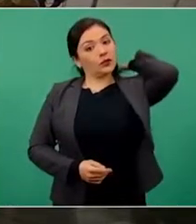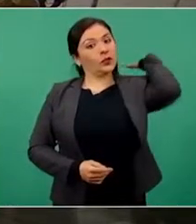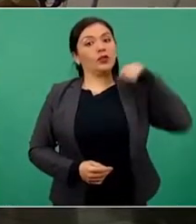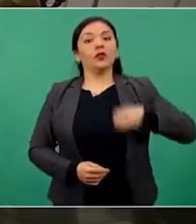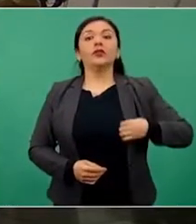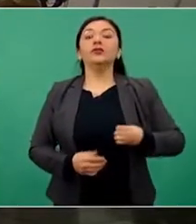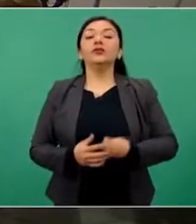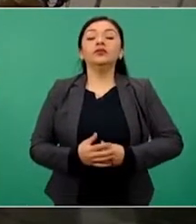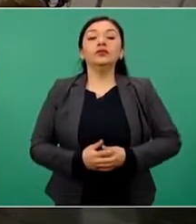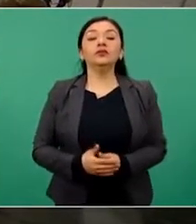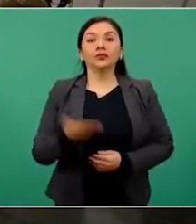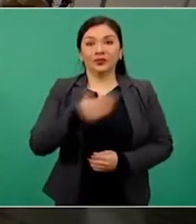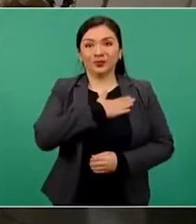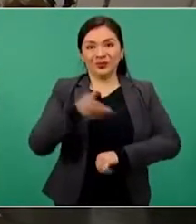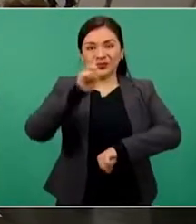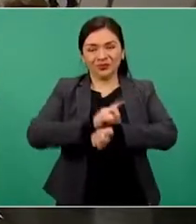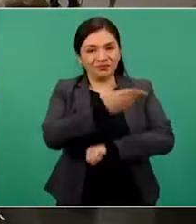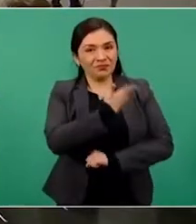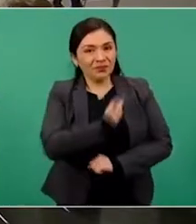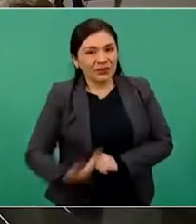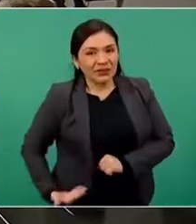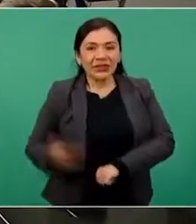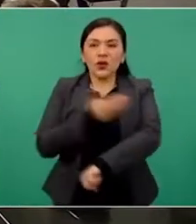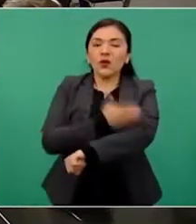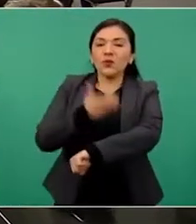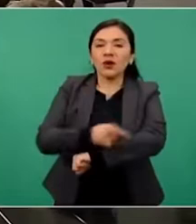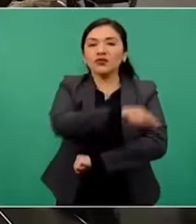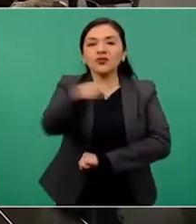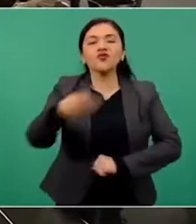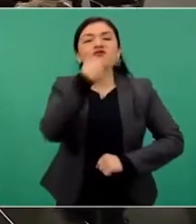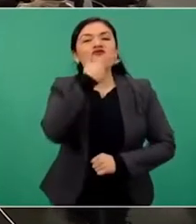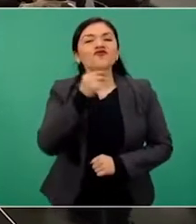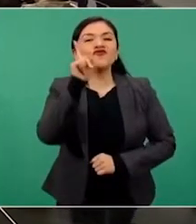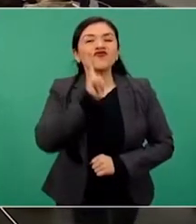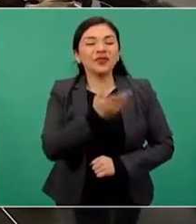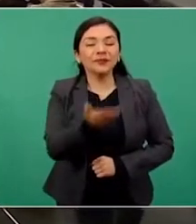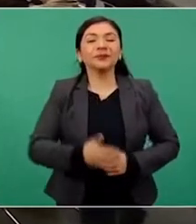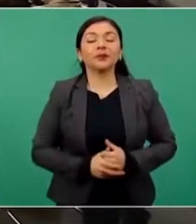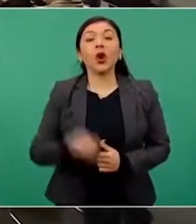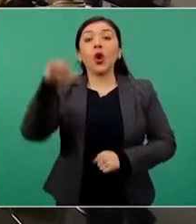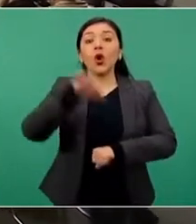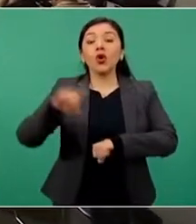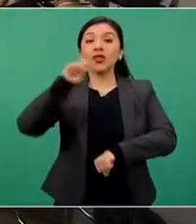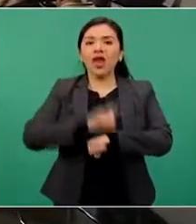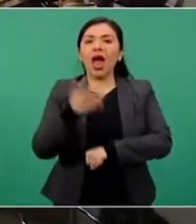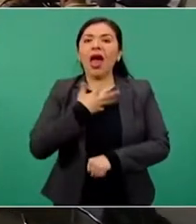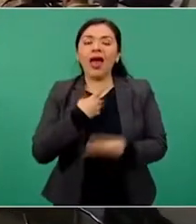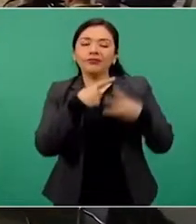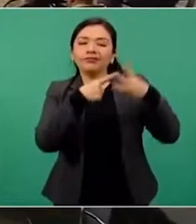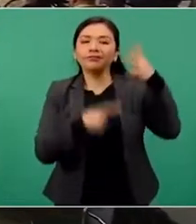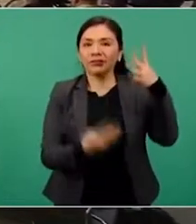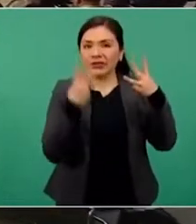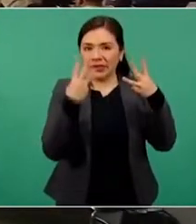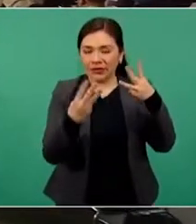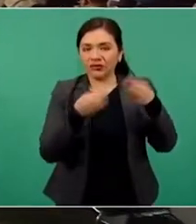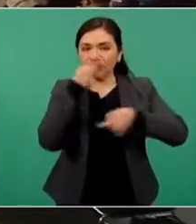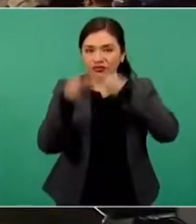Buenos días, señor presidente, buenos días, compañeras, compañeros. Hoy traemos tres notas. La primera,